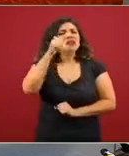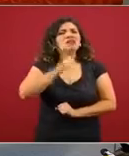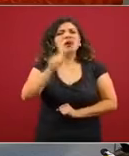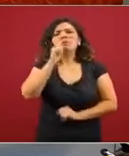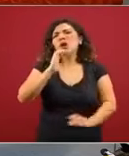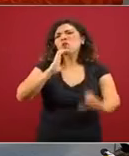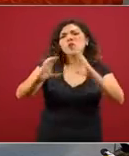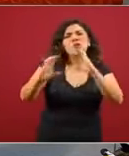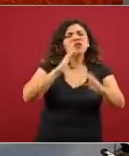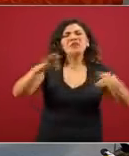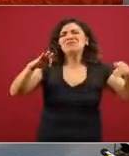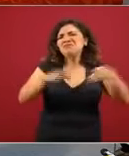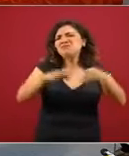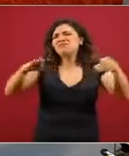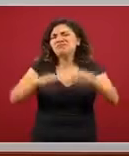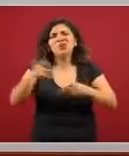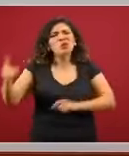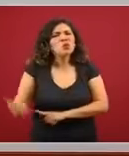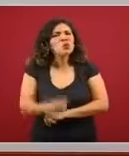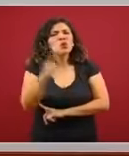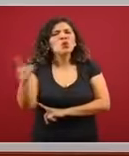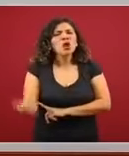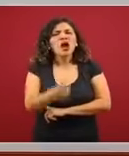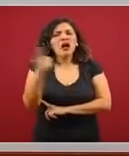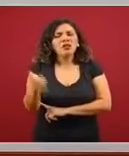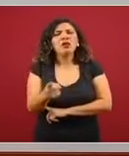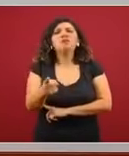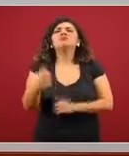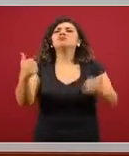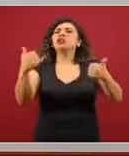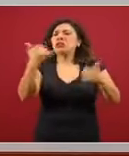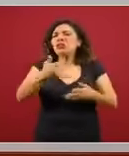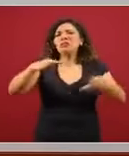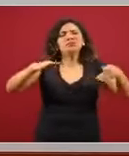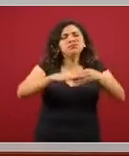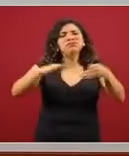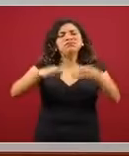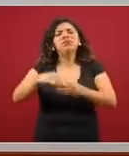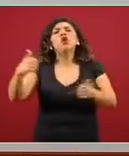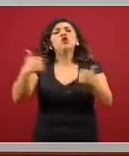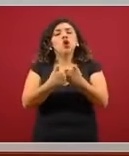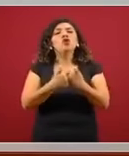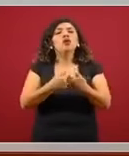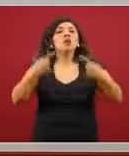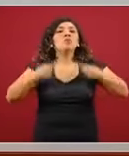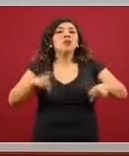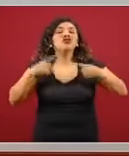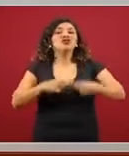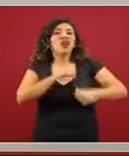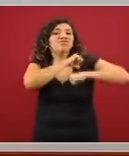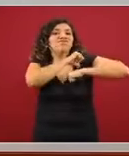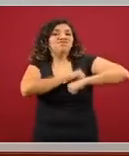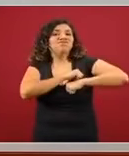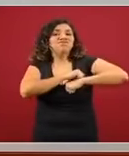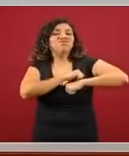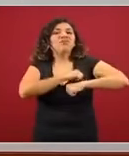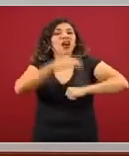constante y permanente y de manera periódica con los dirigentes